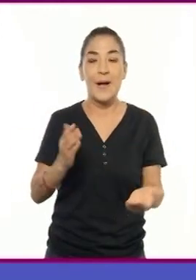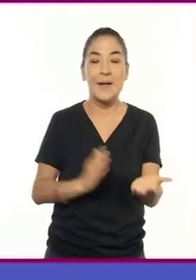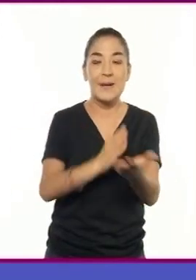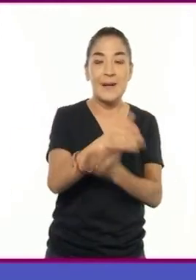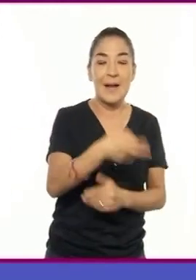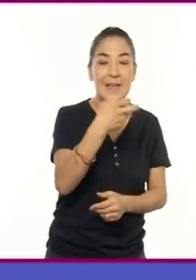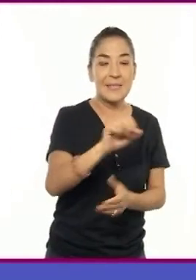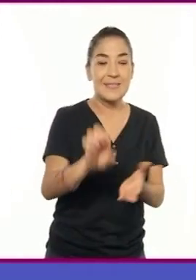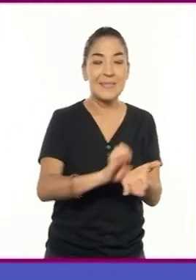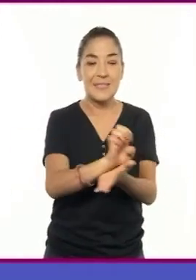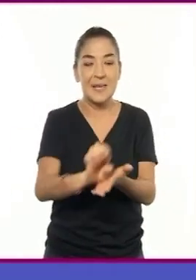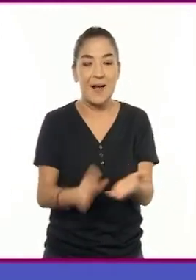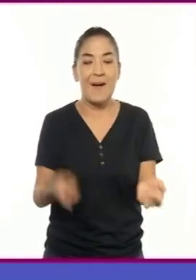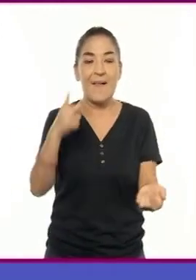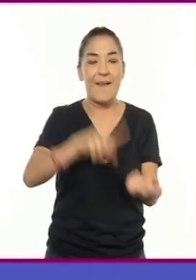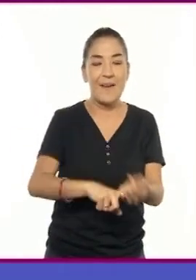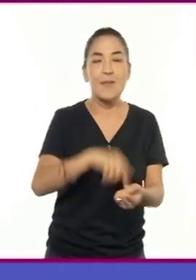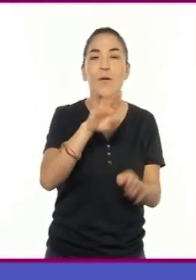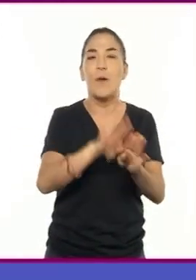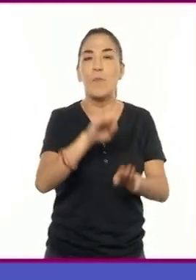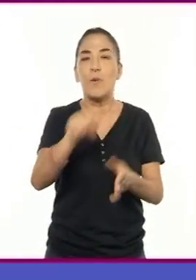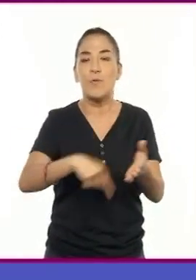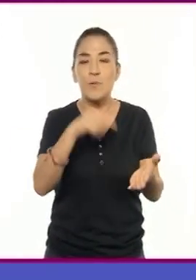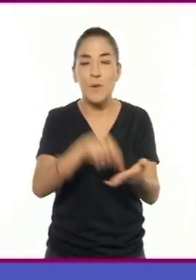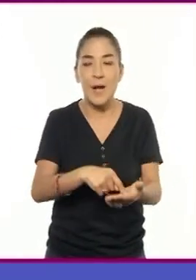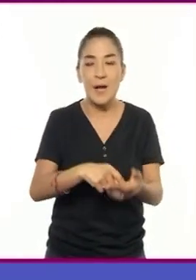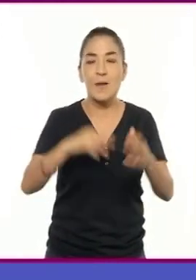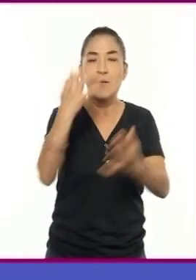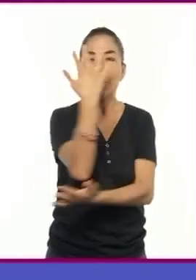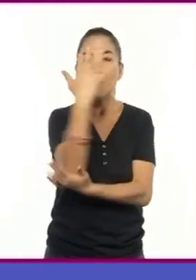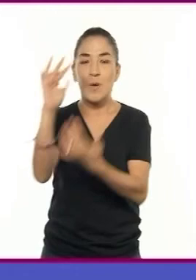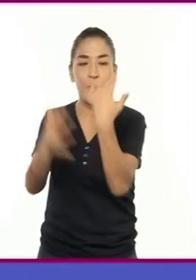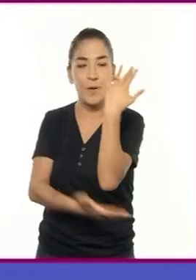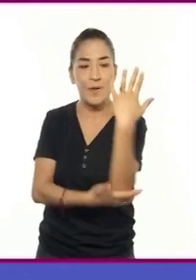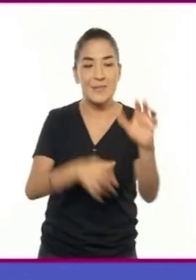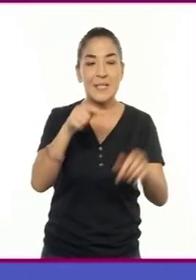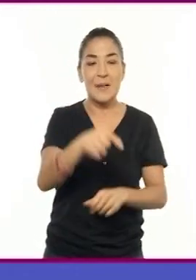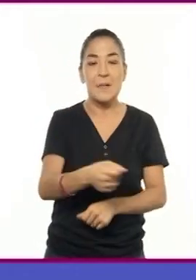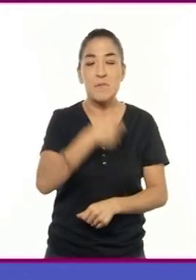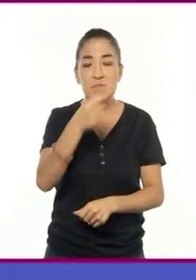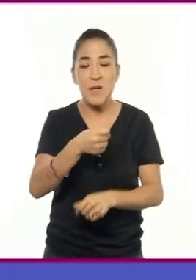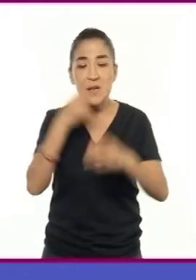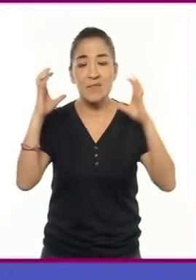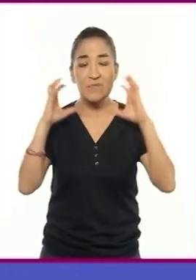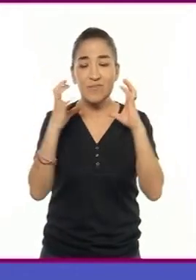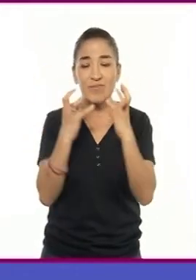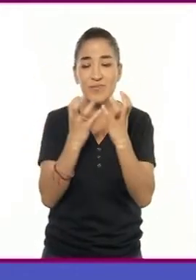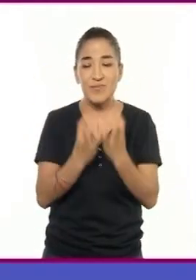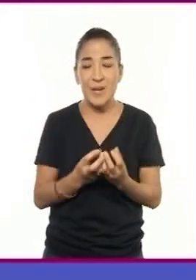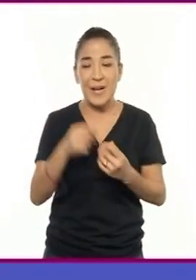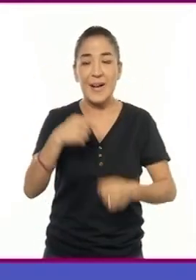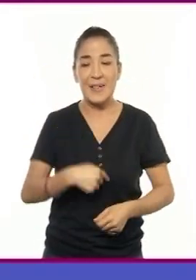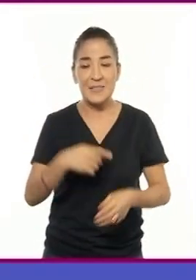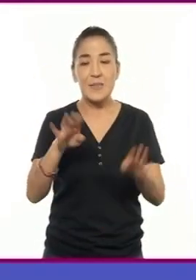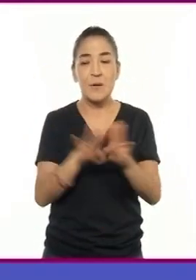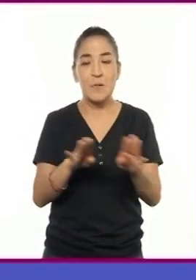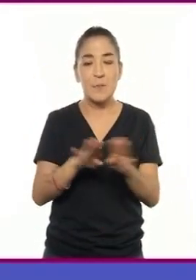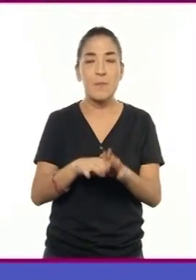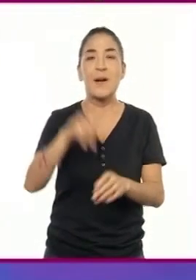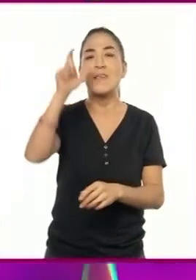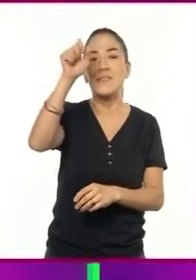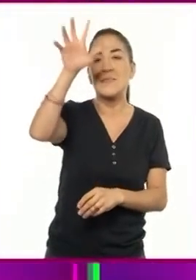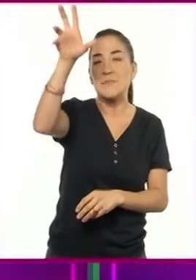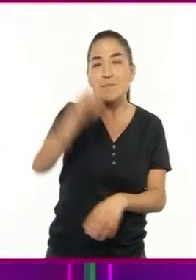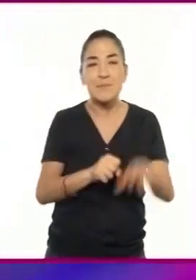nota que se encuentra caminando dentro de un bosque. En una esquina, ve a un viejo, con la barba hasta el ombligo, que corta ramas.